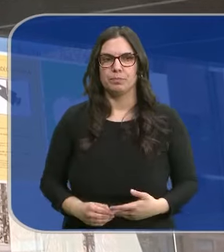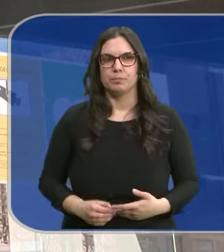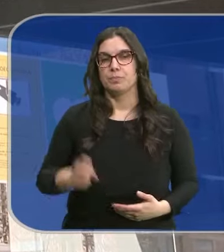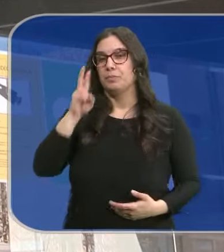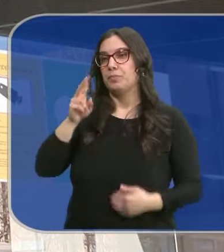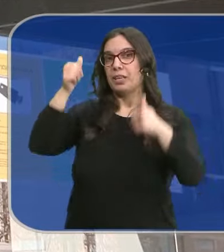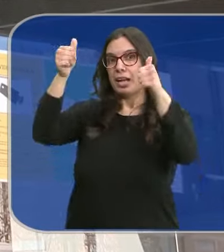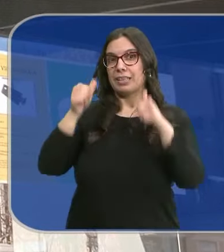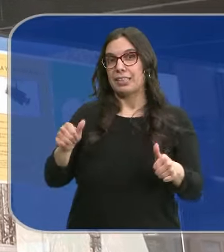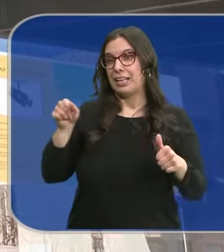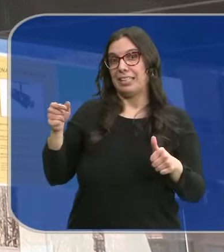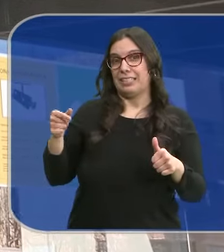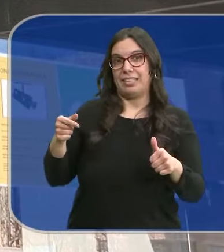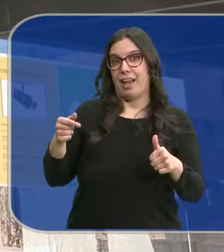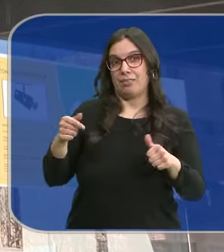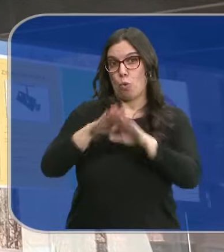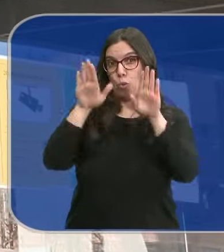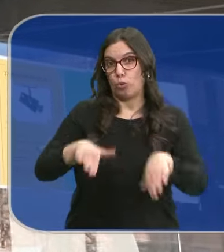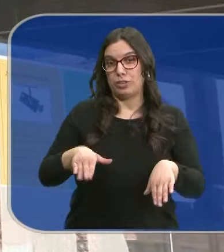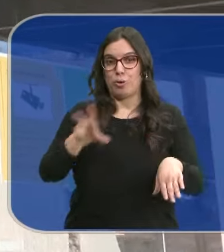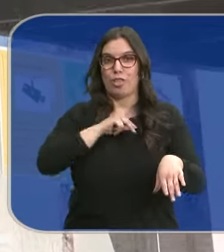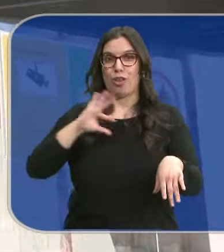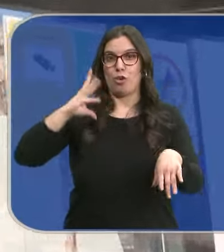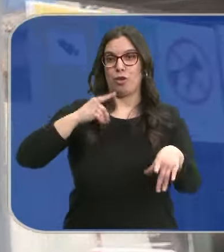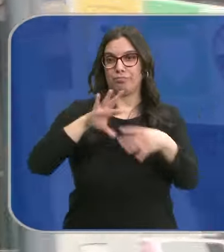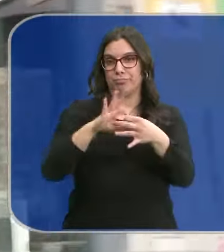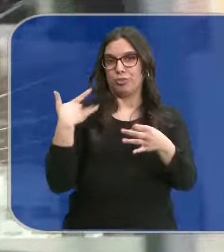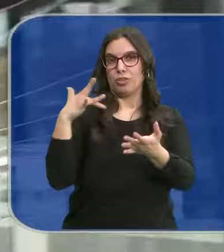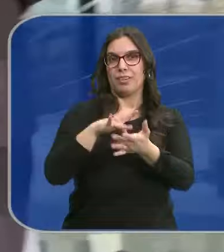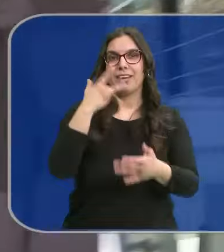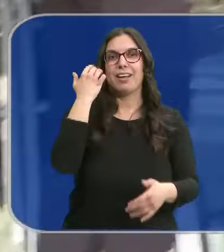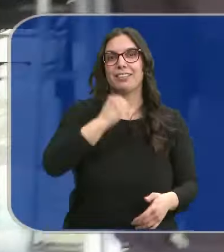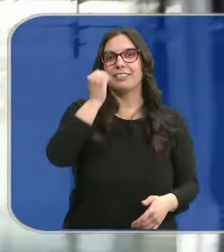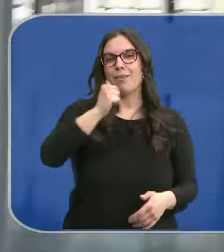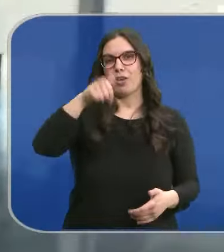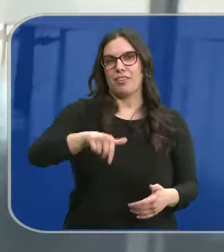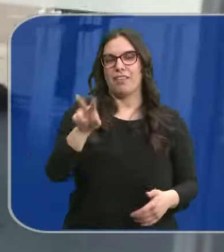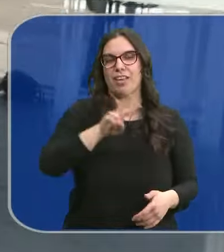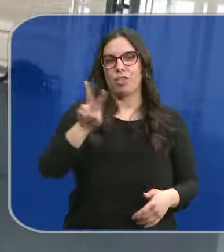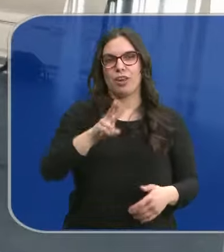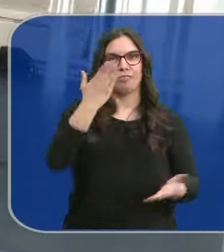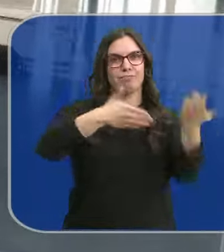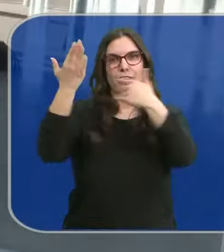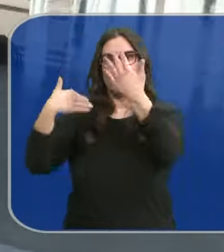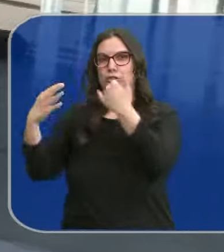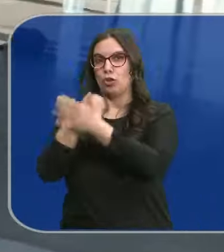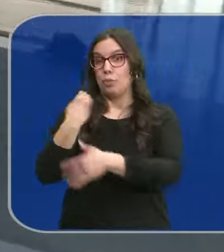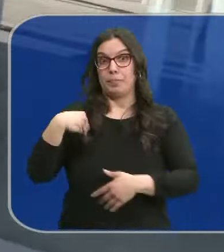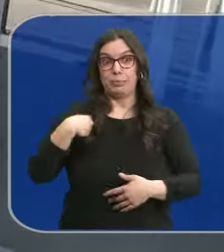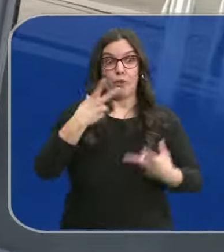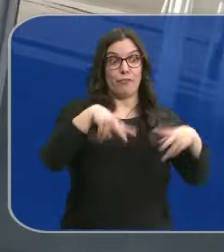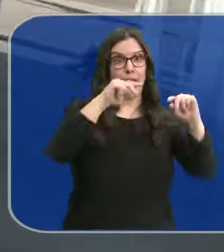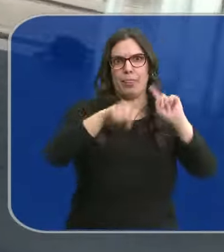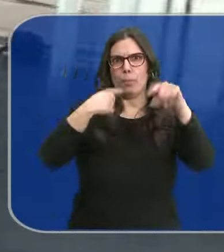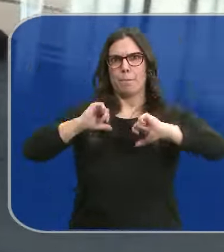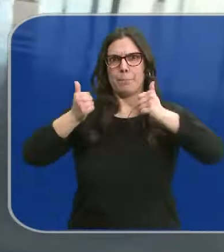Estos carteles es lo poco que queda de los premios Goya que se celebraron el pasado sábado aquí en Valladolid. Esa misma noche se comenzó a